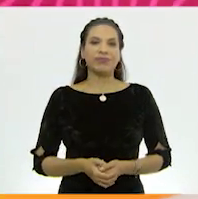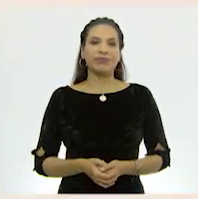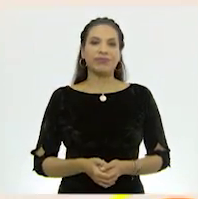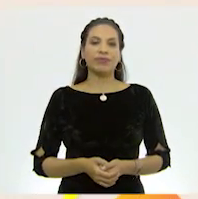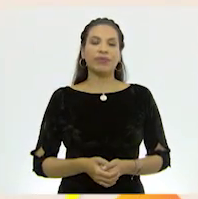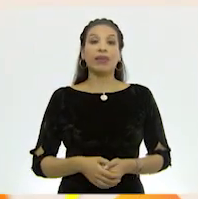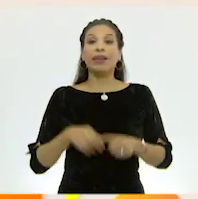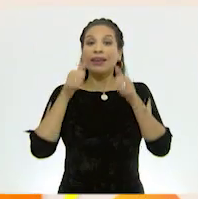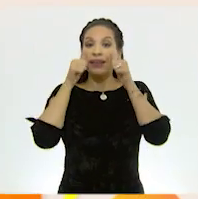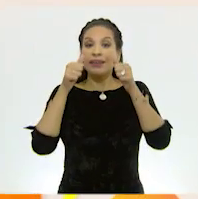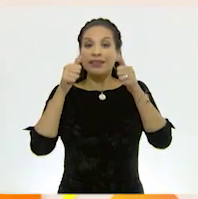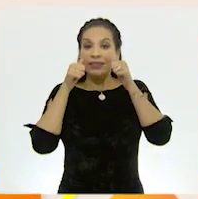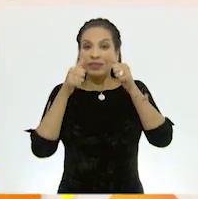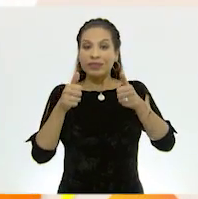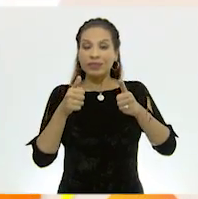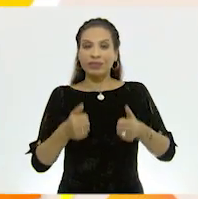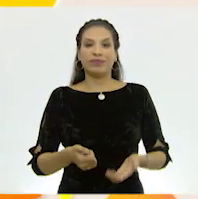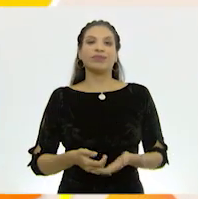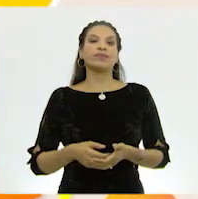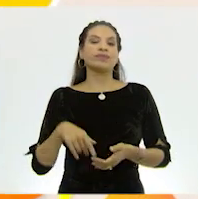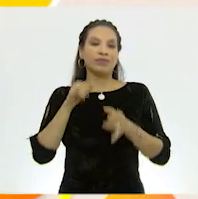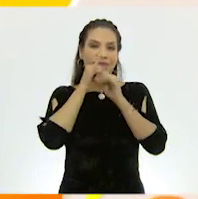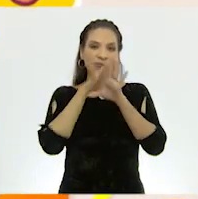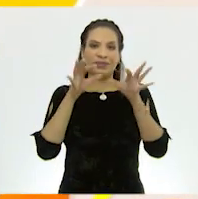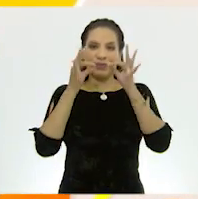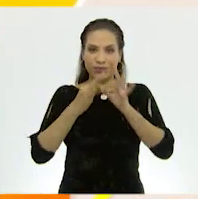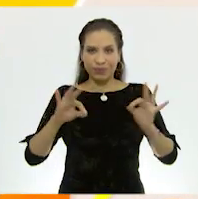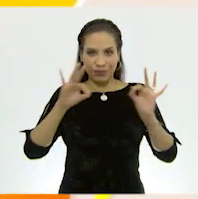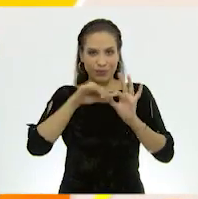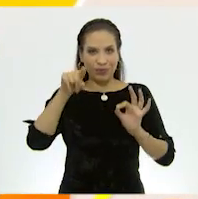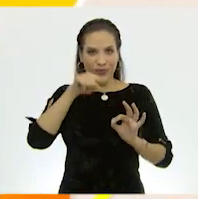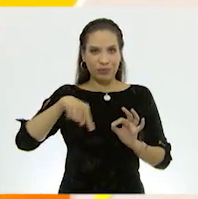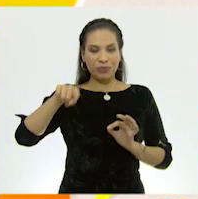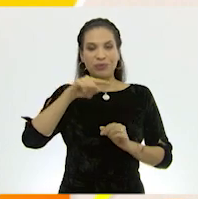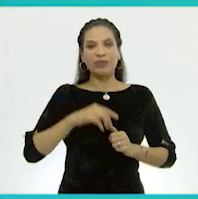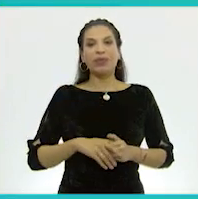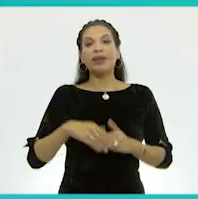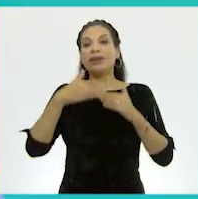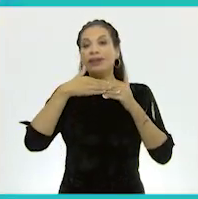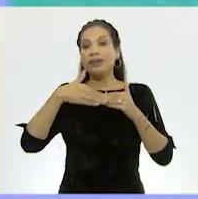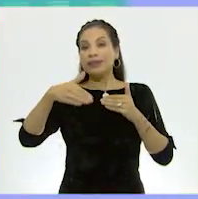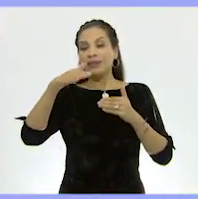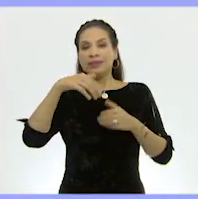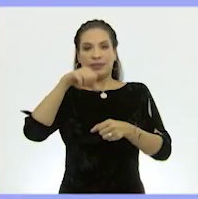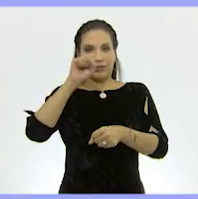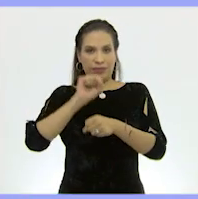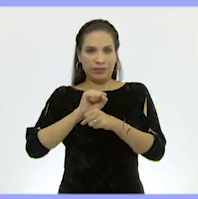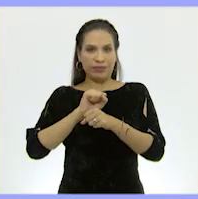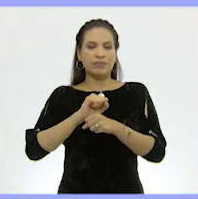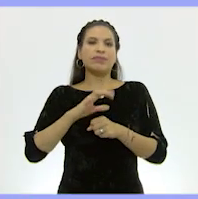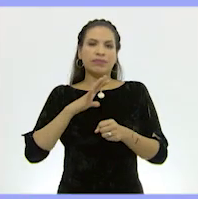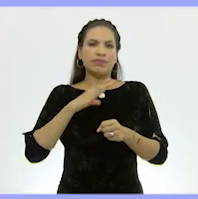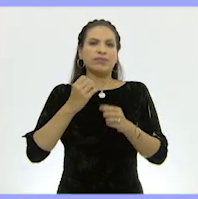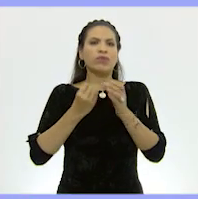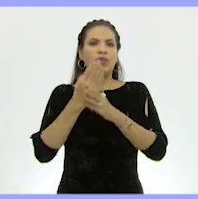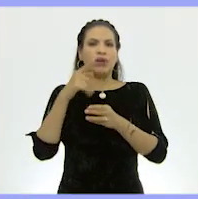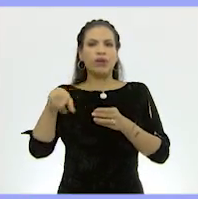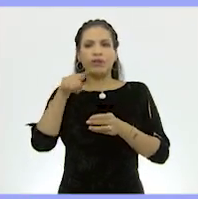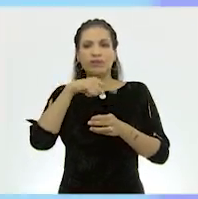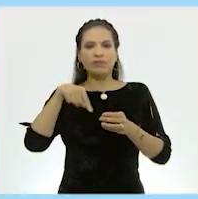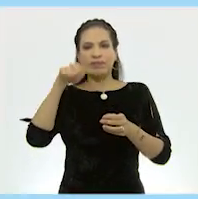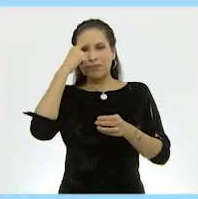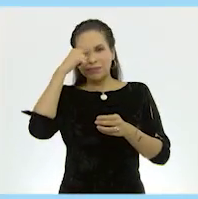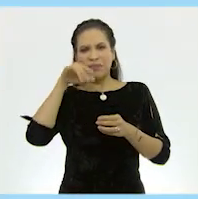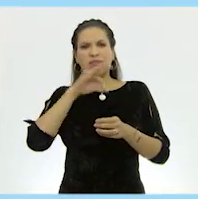Atención, atención Información importante Durante estas semanas tendremos un nuevo espacio